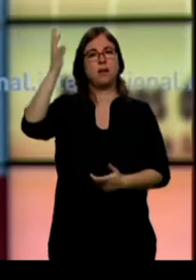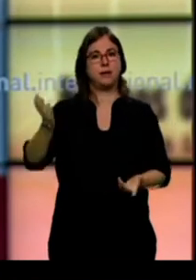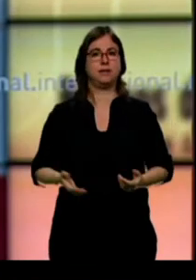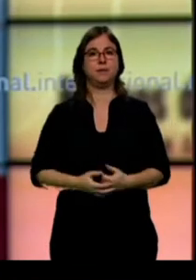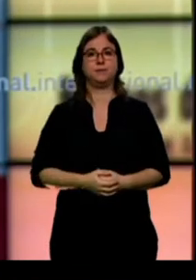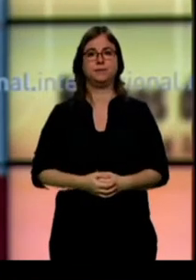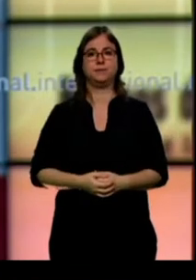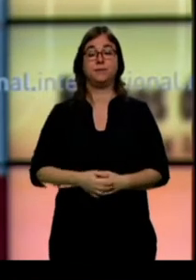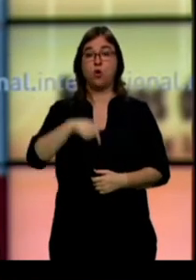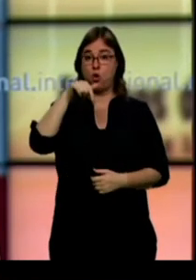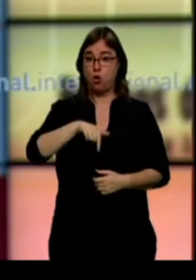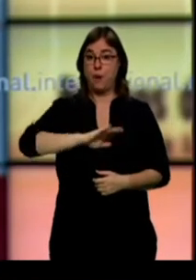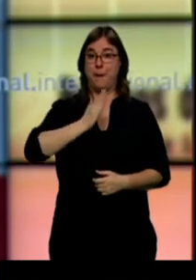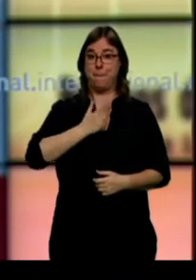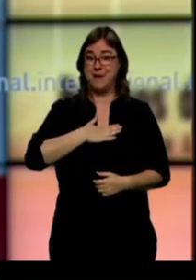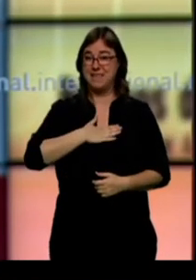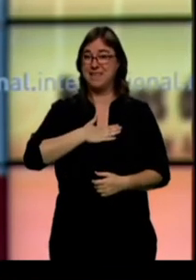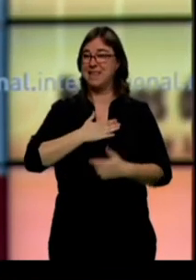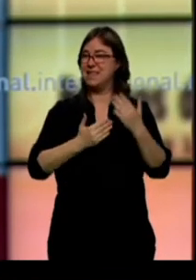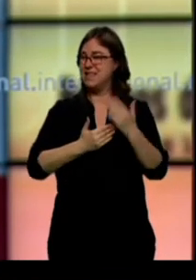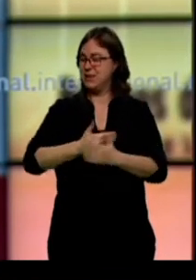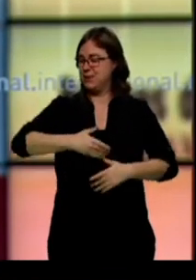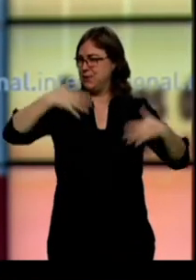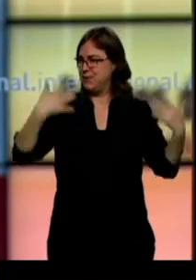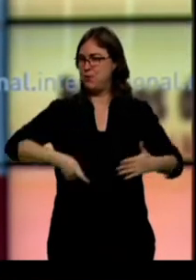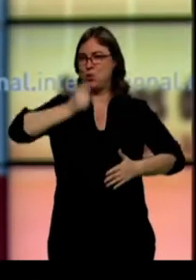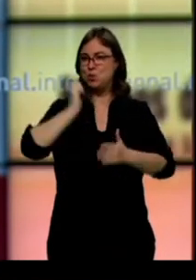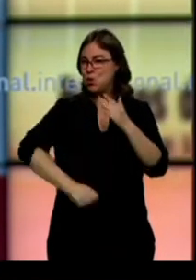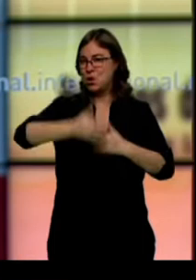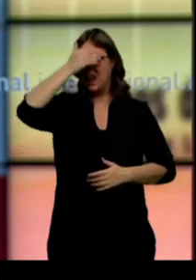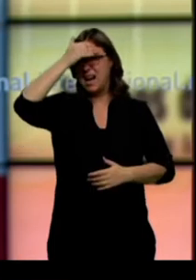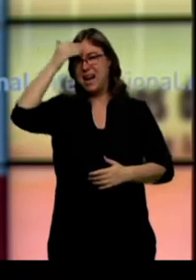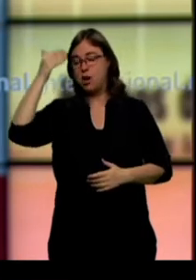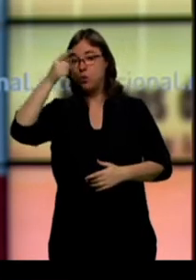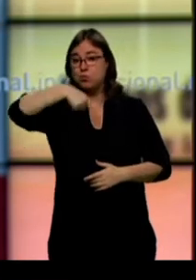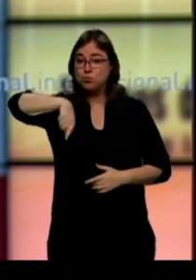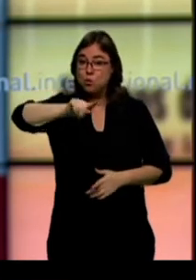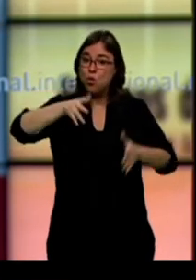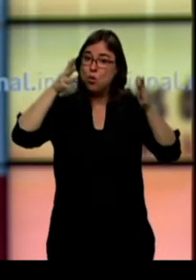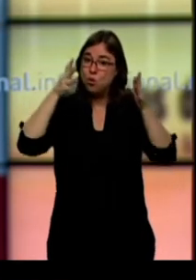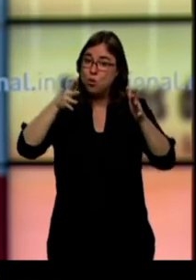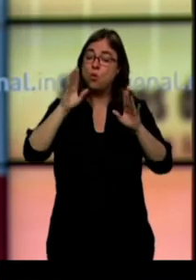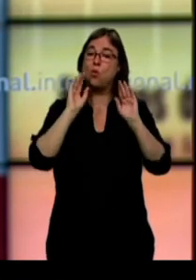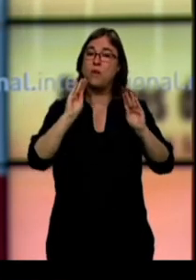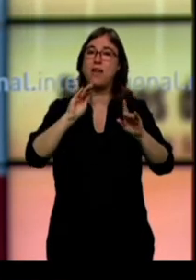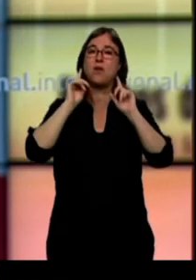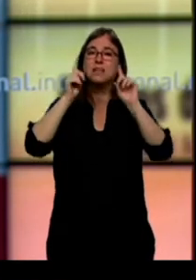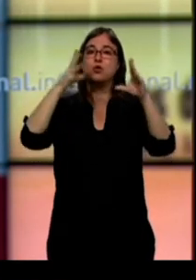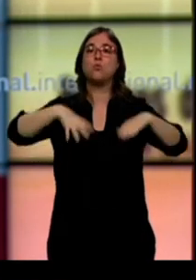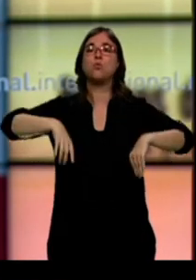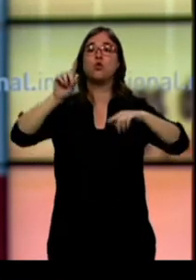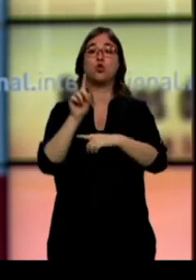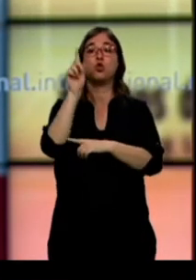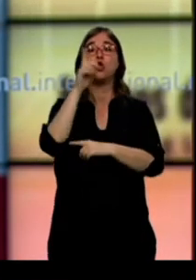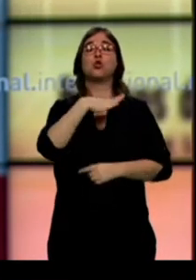Hoy y mañana viviremos las jornadas más duras de la ola de calor. Deberán tener especial cuidado en el norte de Burgos, donde se pueden alcanzar los 40 grados.